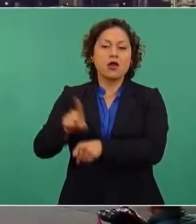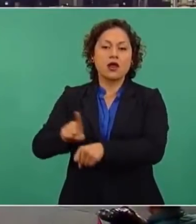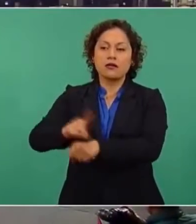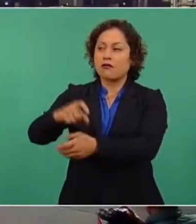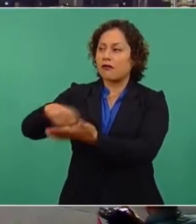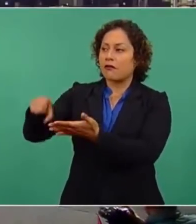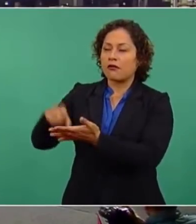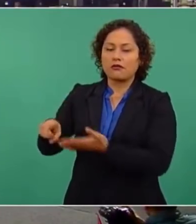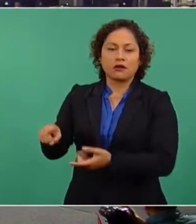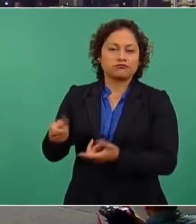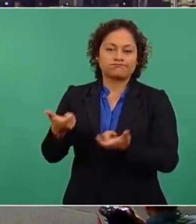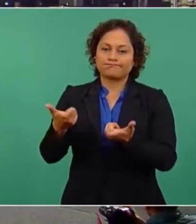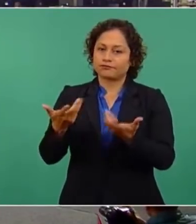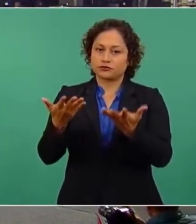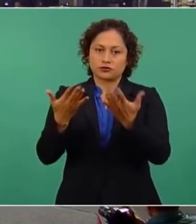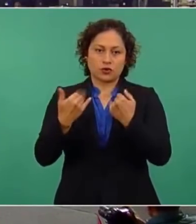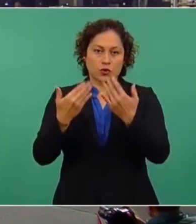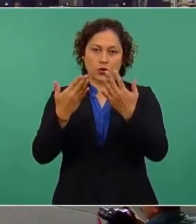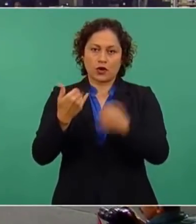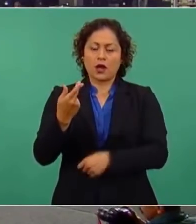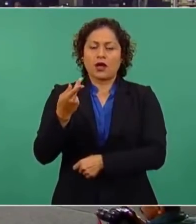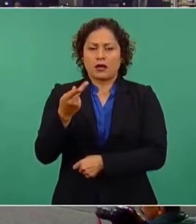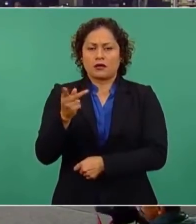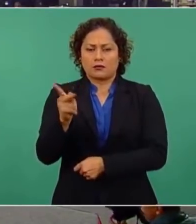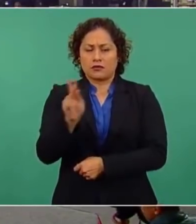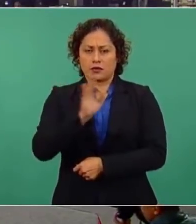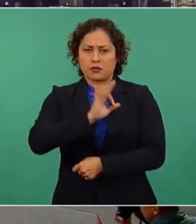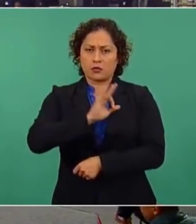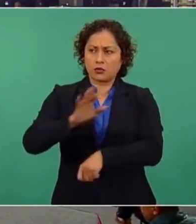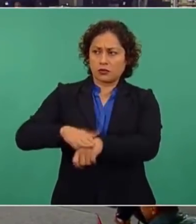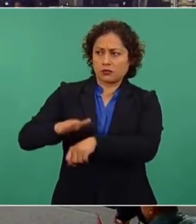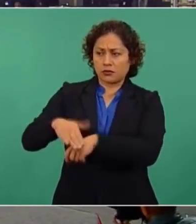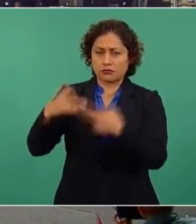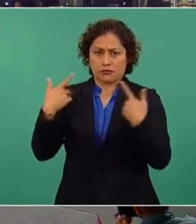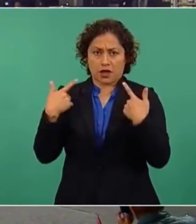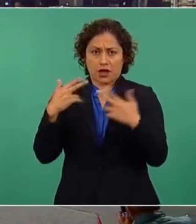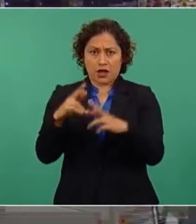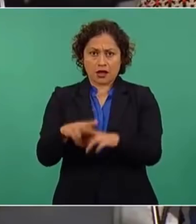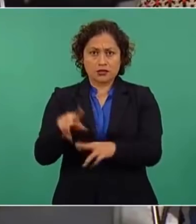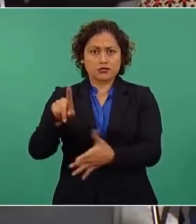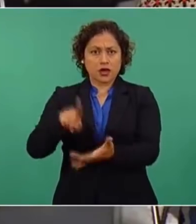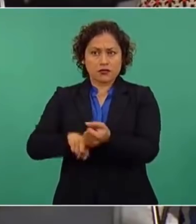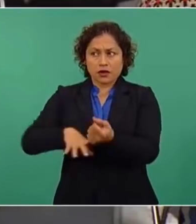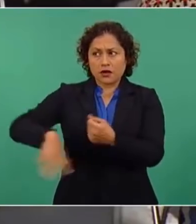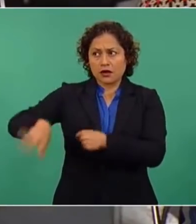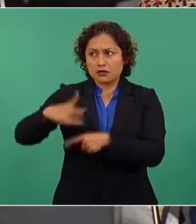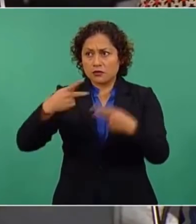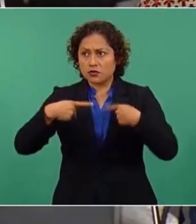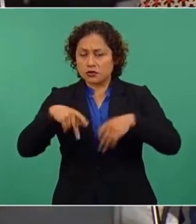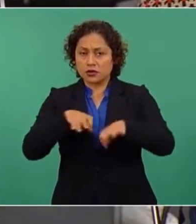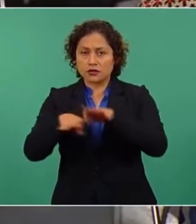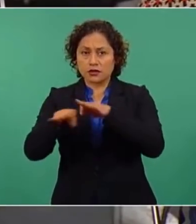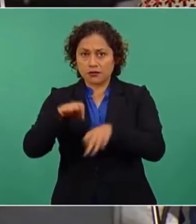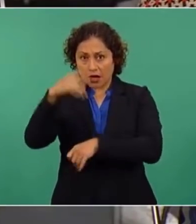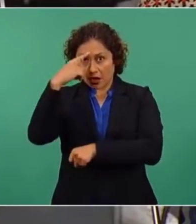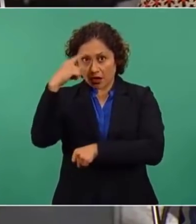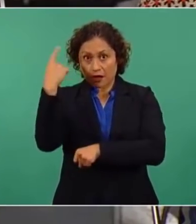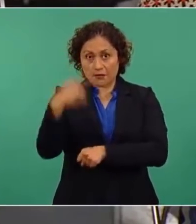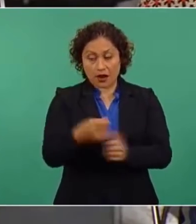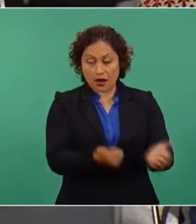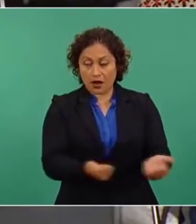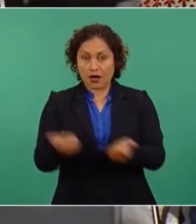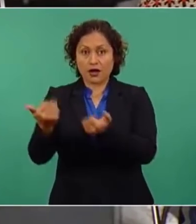conjunto con los profesores, con el personal educativo, pues para llenar los surtidores de agua.